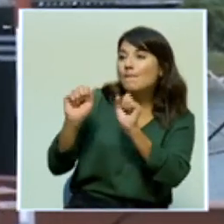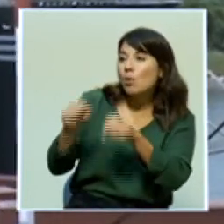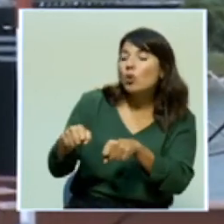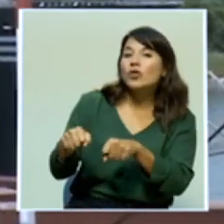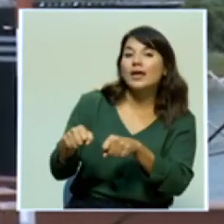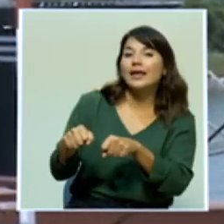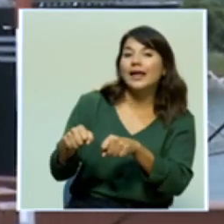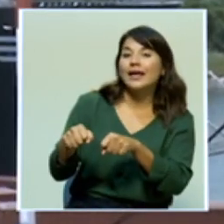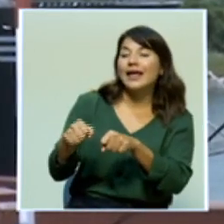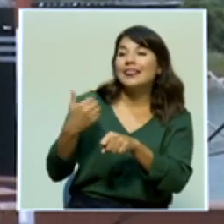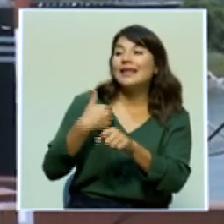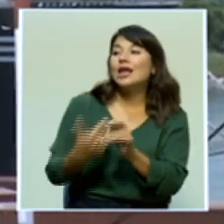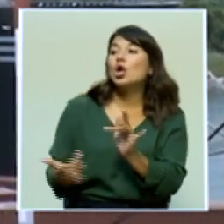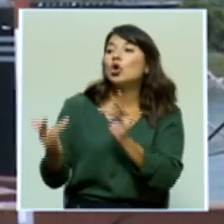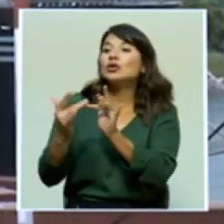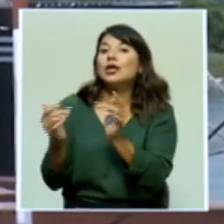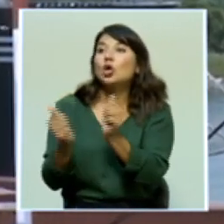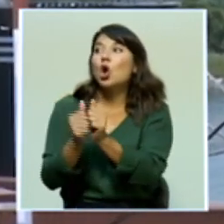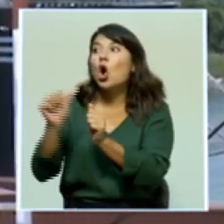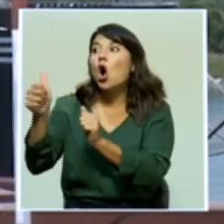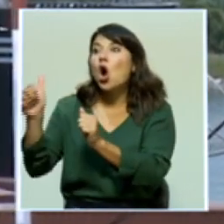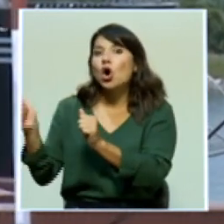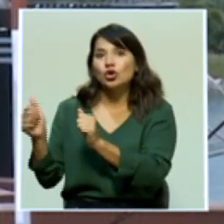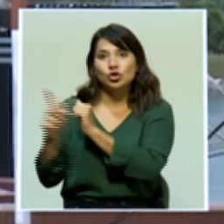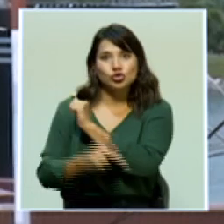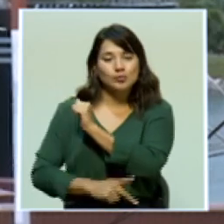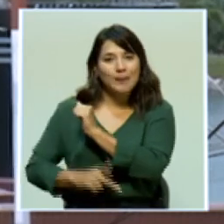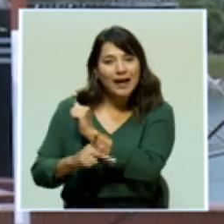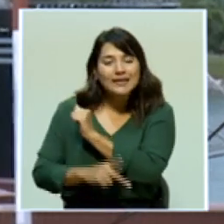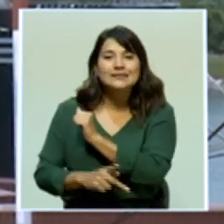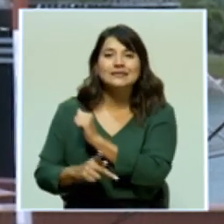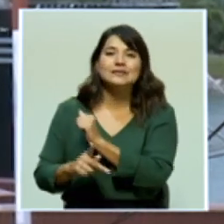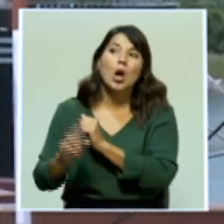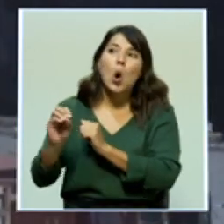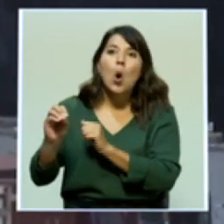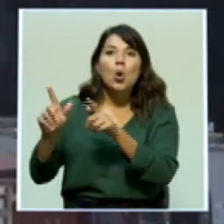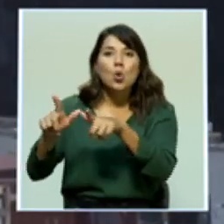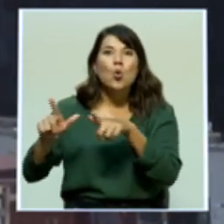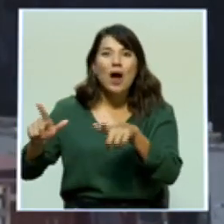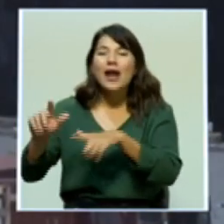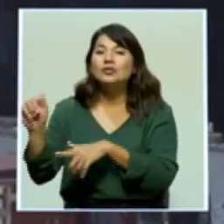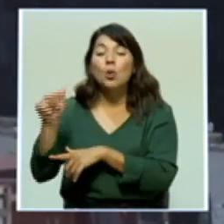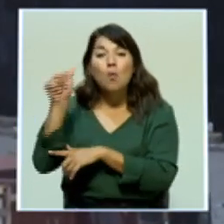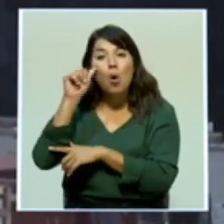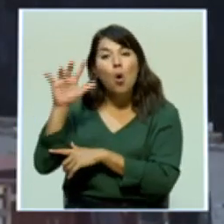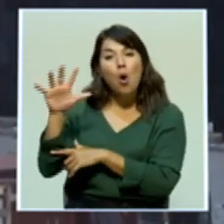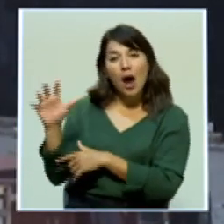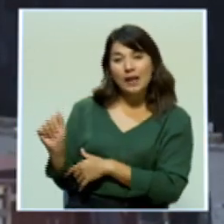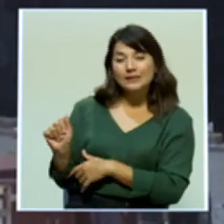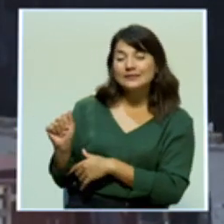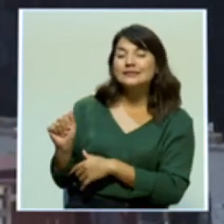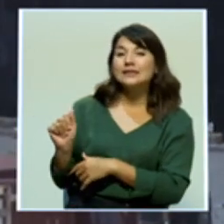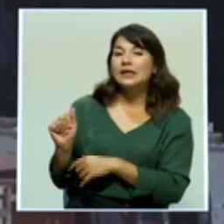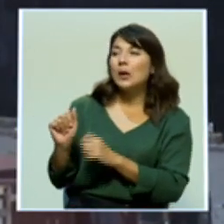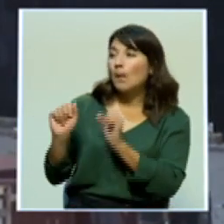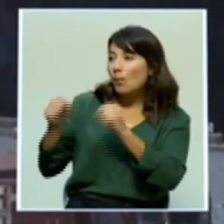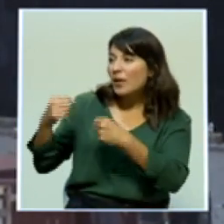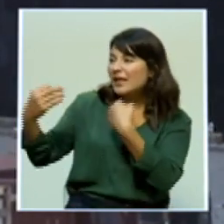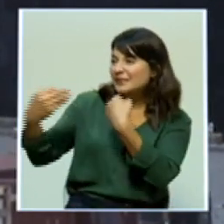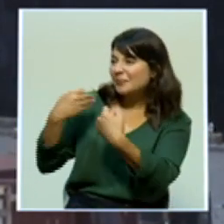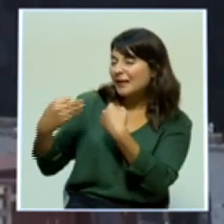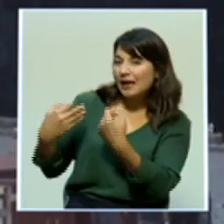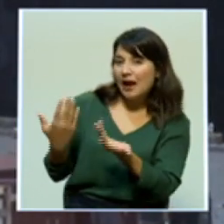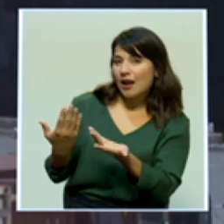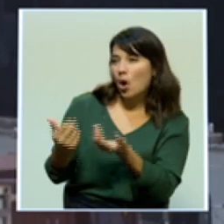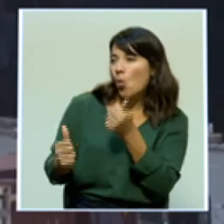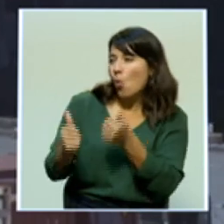mercados como el asiático. En este sentido, ¿cuáles son esas expectativas y a qué sectores se quiere llegar? Bueno, aquí lo